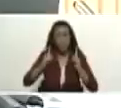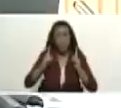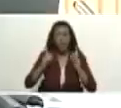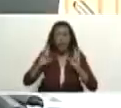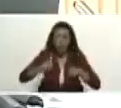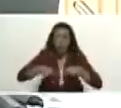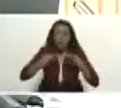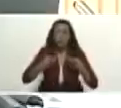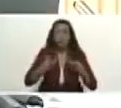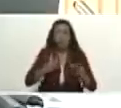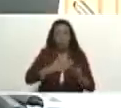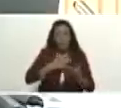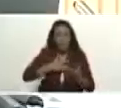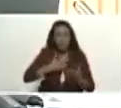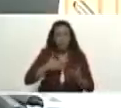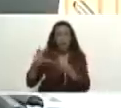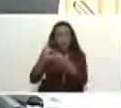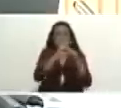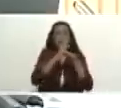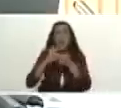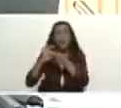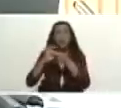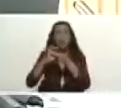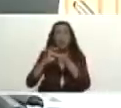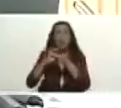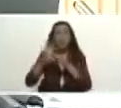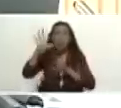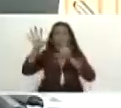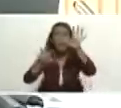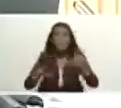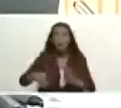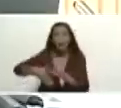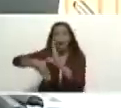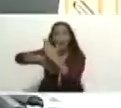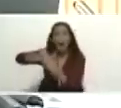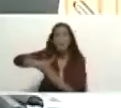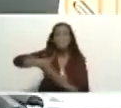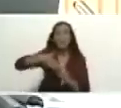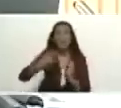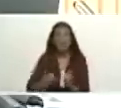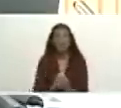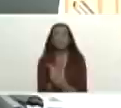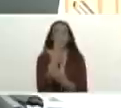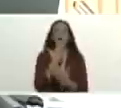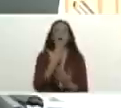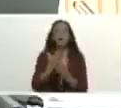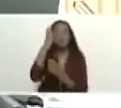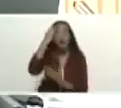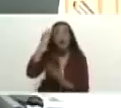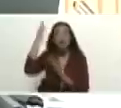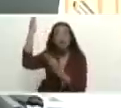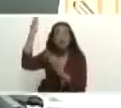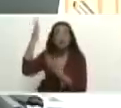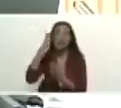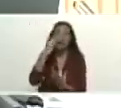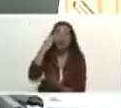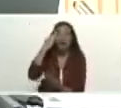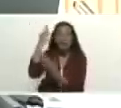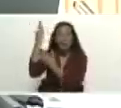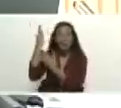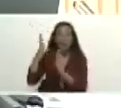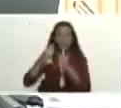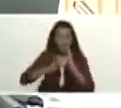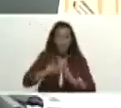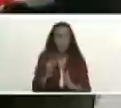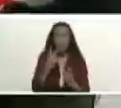resurrección de la unión de nuestra América del Sur le doy las gracias a Dios por